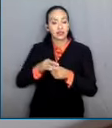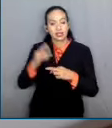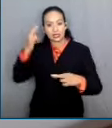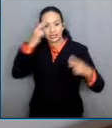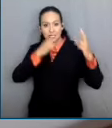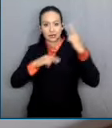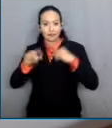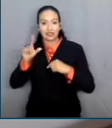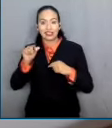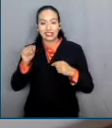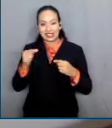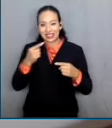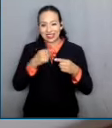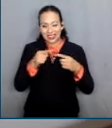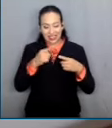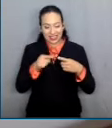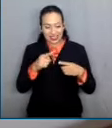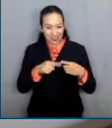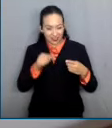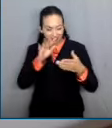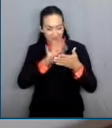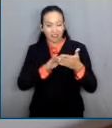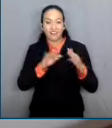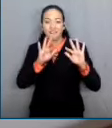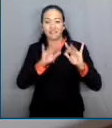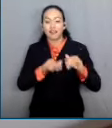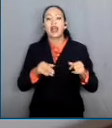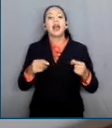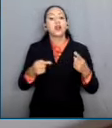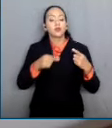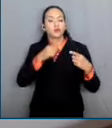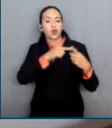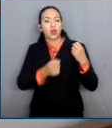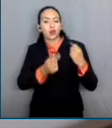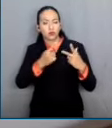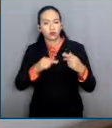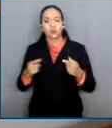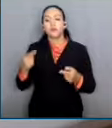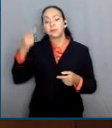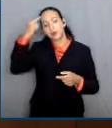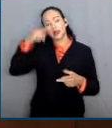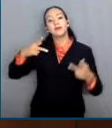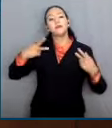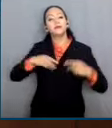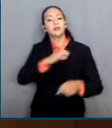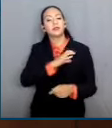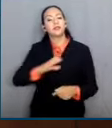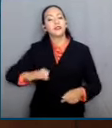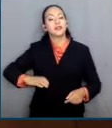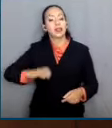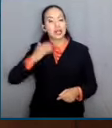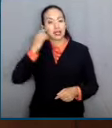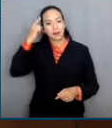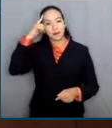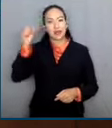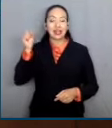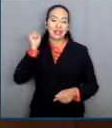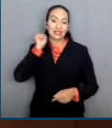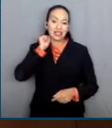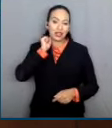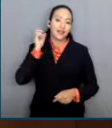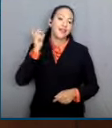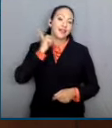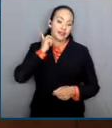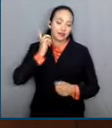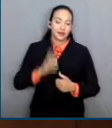entre ellos uno relacionado con los candidatos del PAN al Senado y la Cámara de Diputados. El Tribunal Electoral